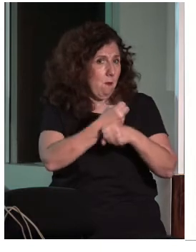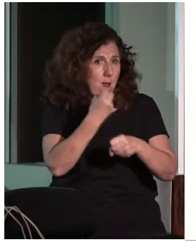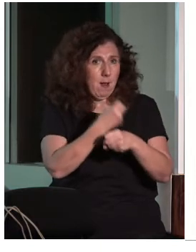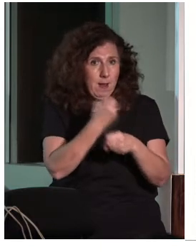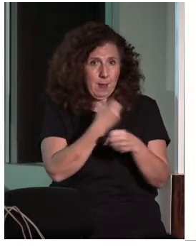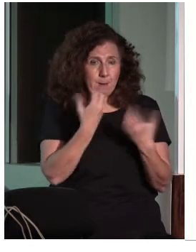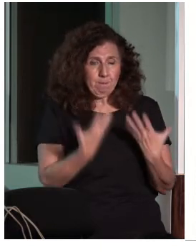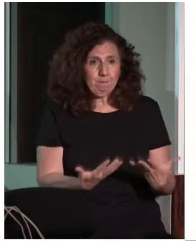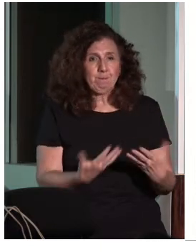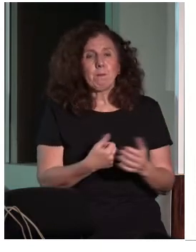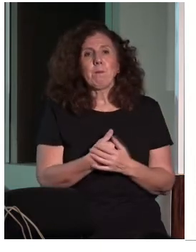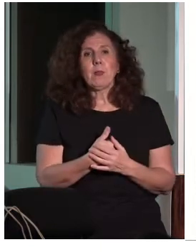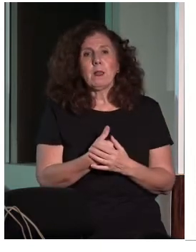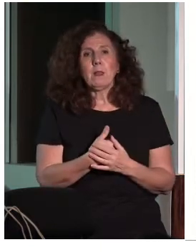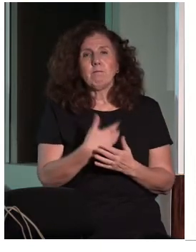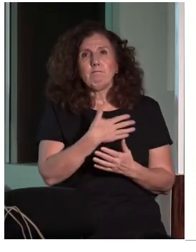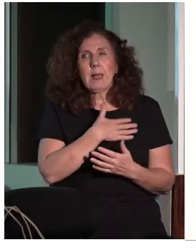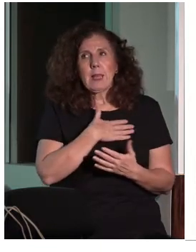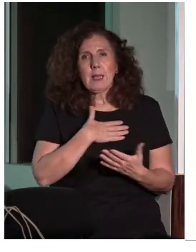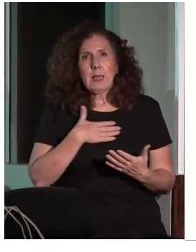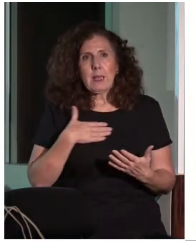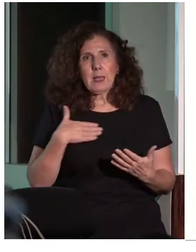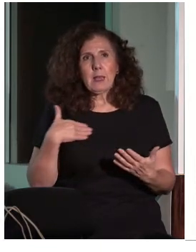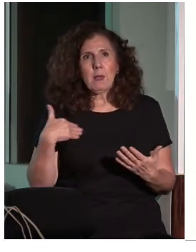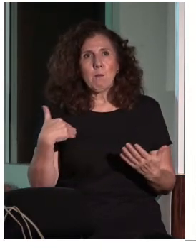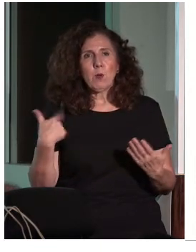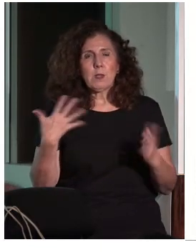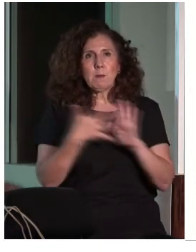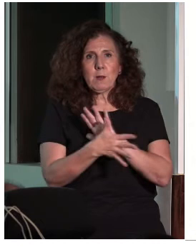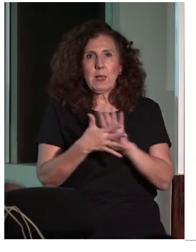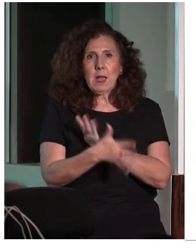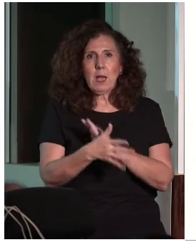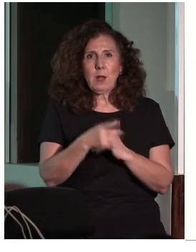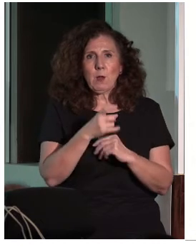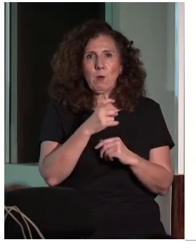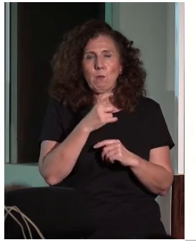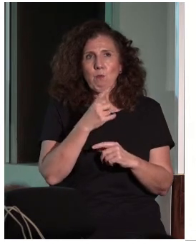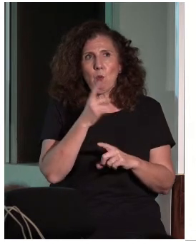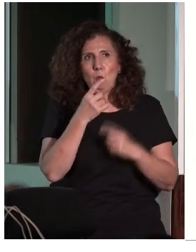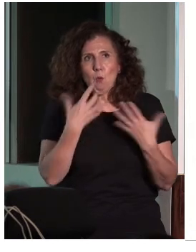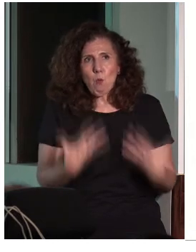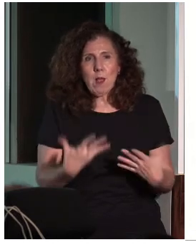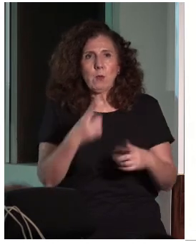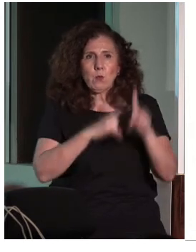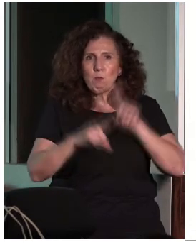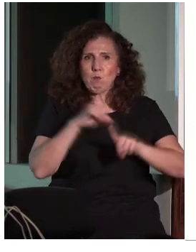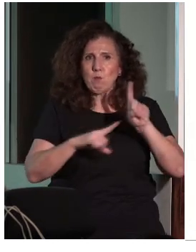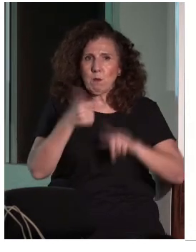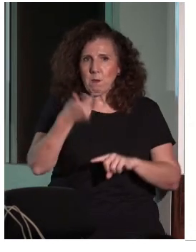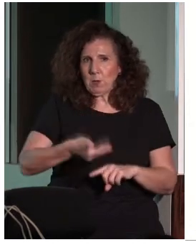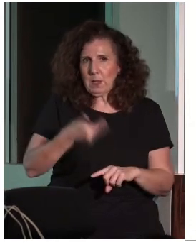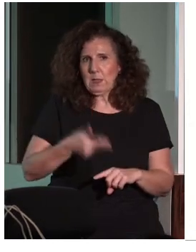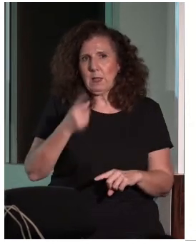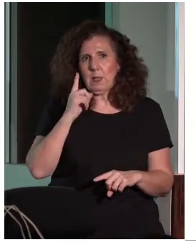Queríamos hacer una…, explicarles un poco cuál es la incidencia de la sordera. Es verdad que son datos